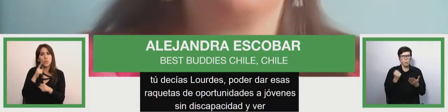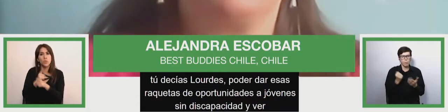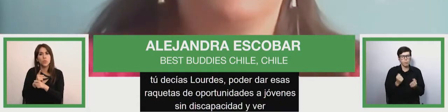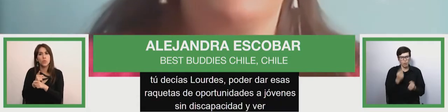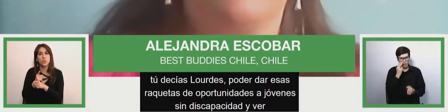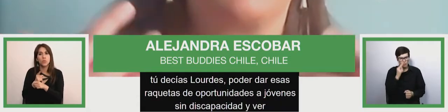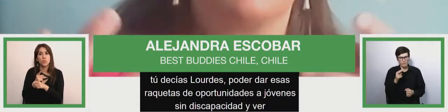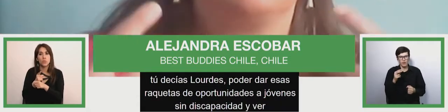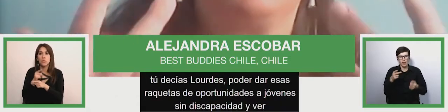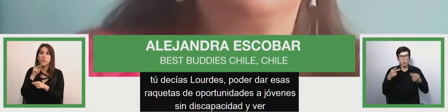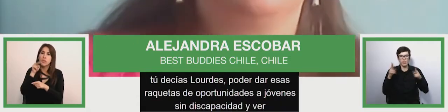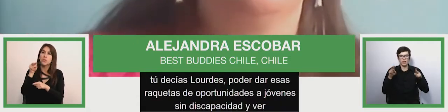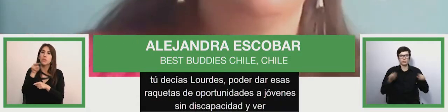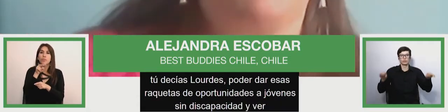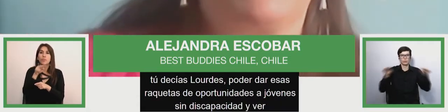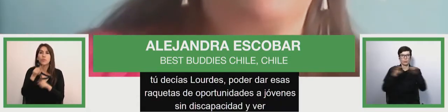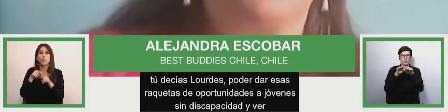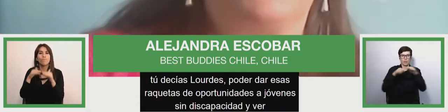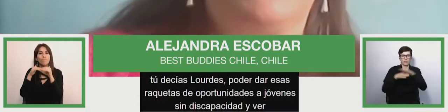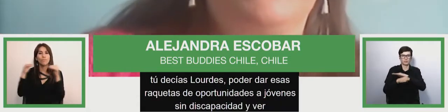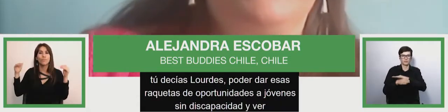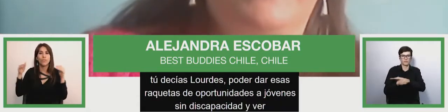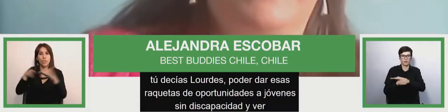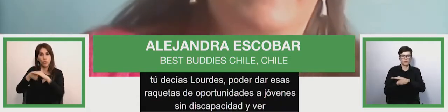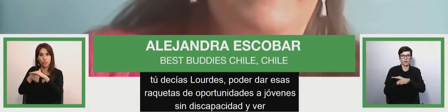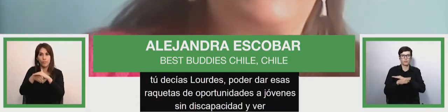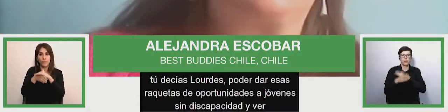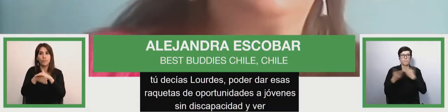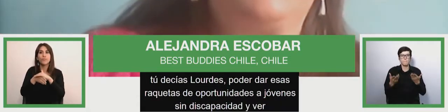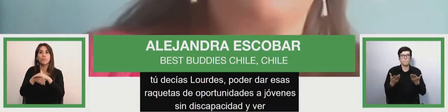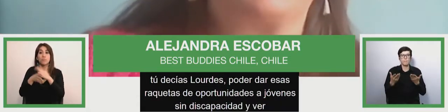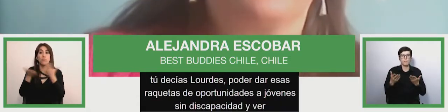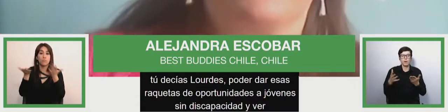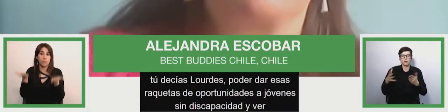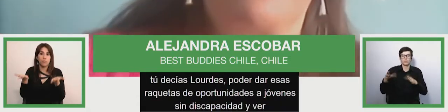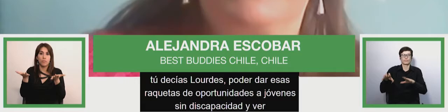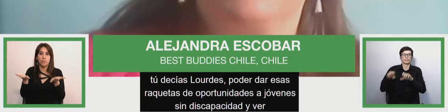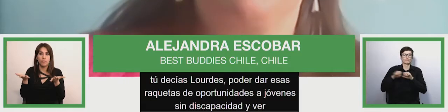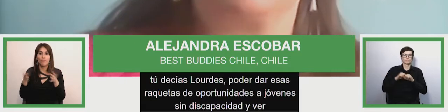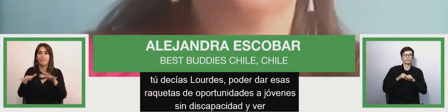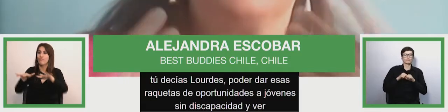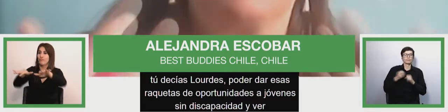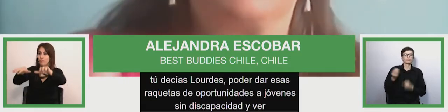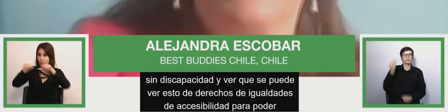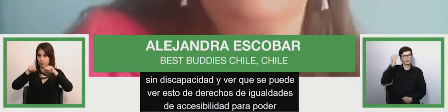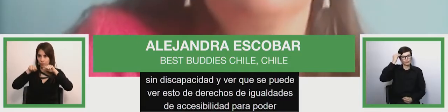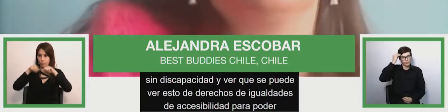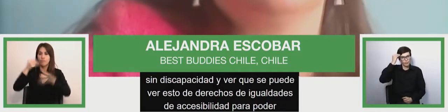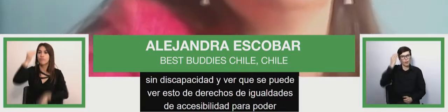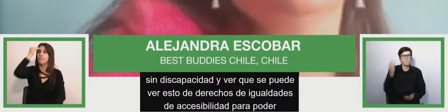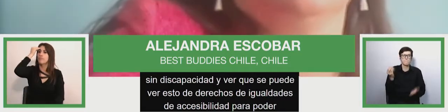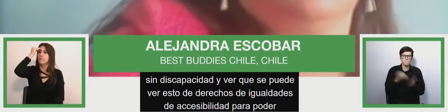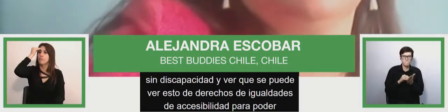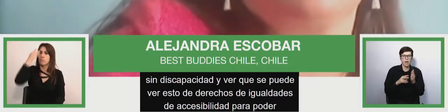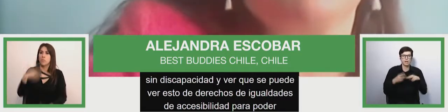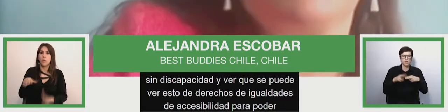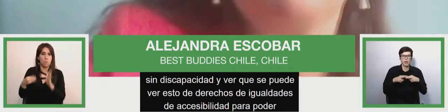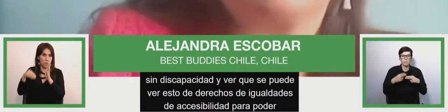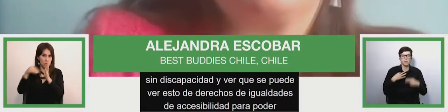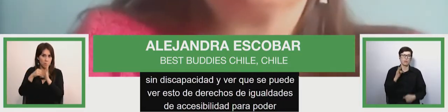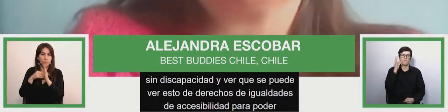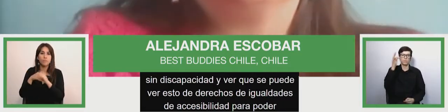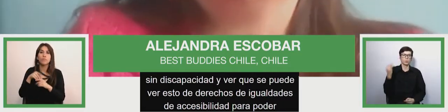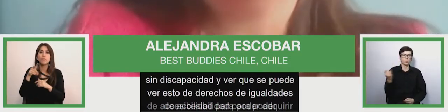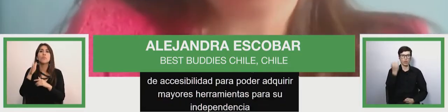derecho a igualdad y de la accesibilidad para poder adquirir mayores herramientas para su independencia también